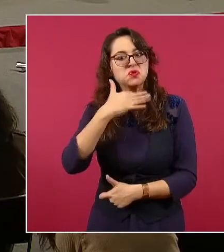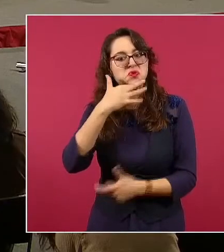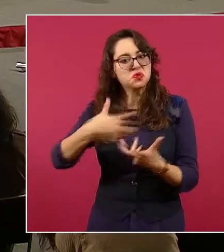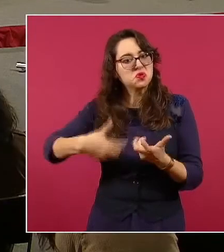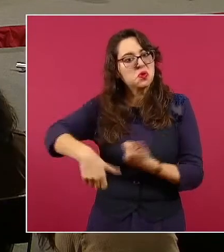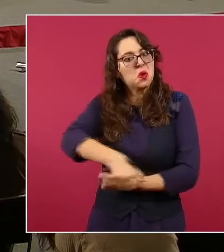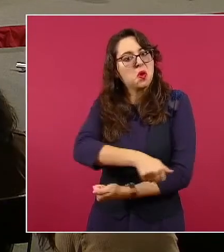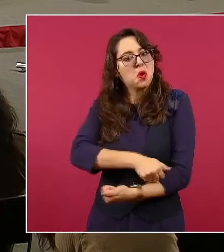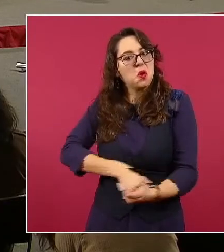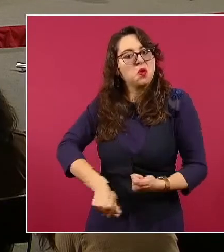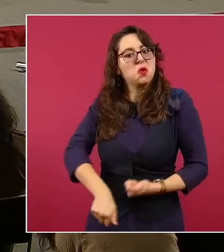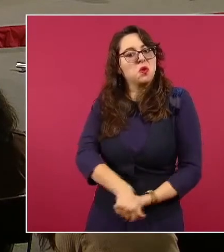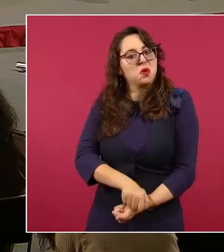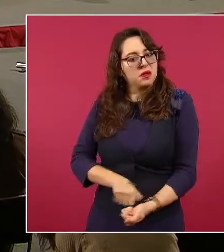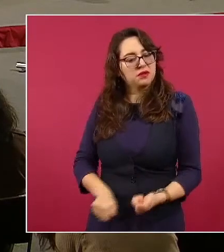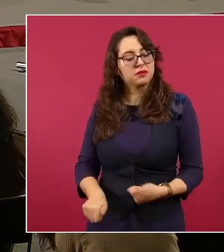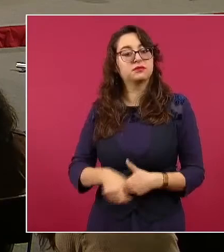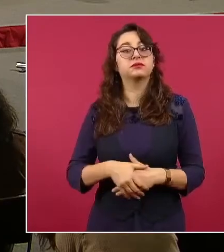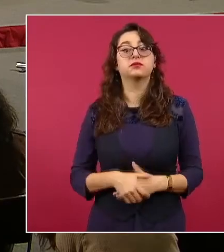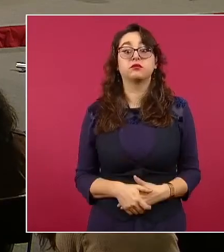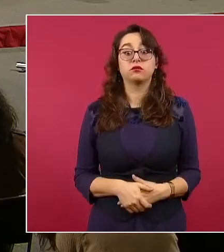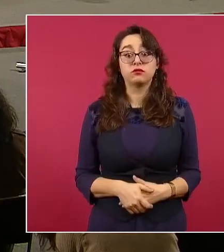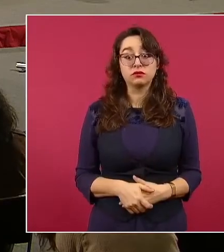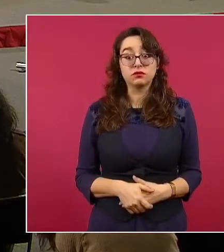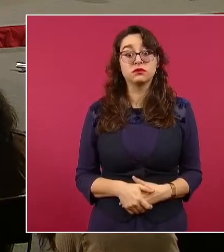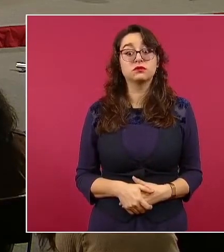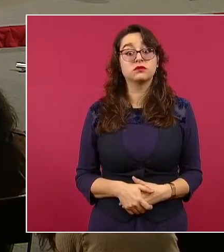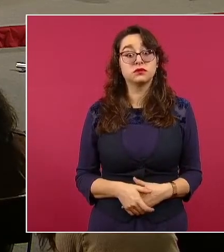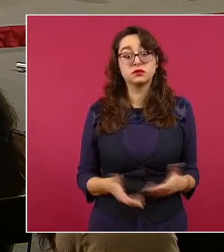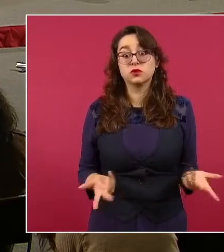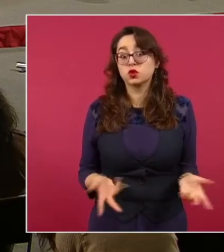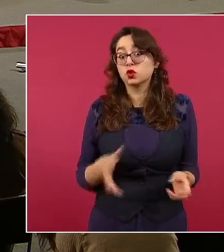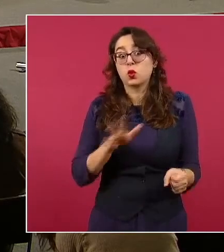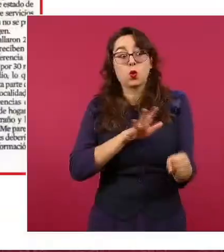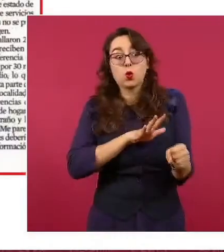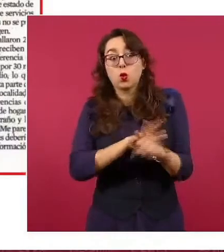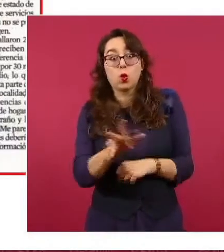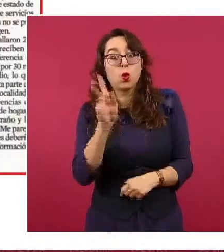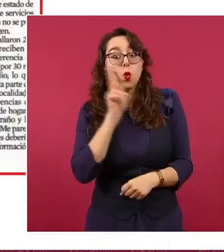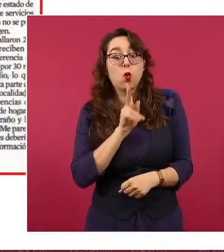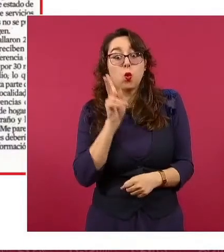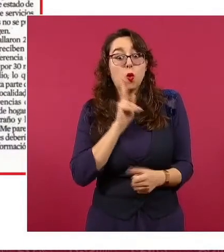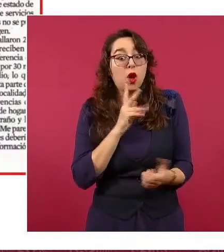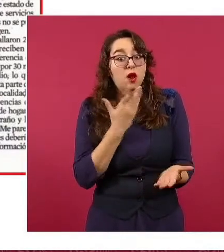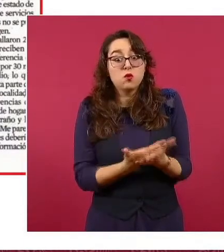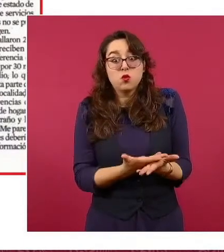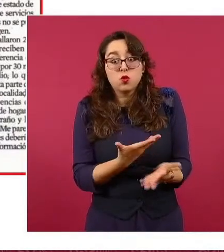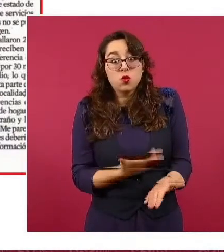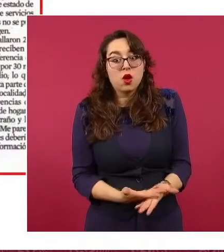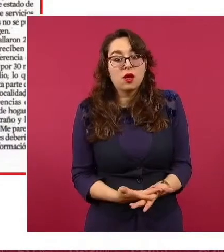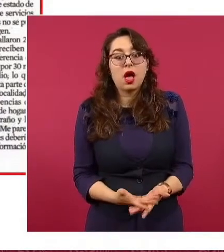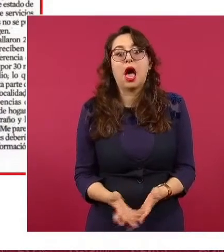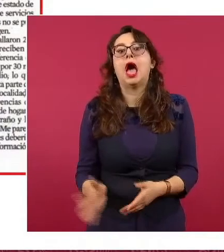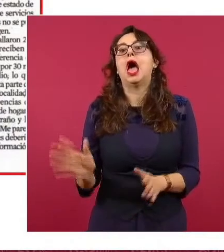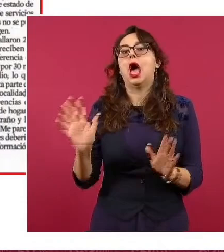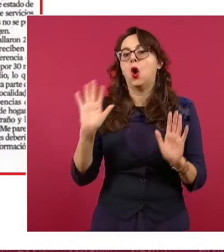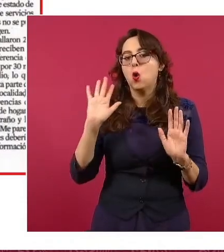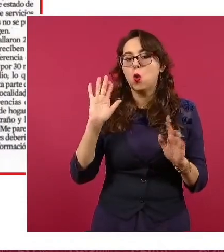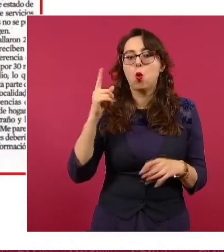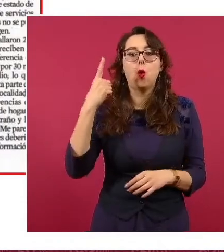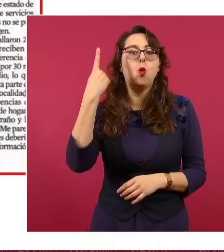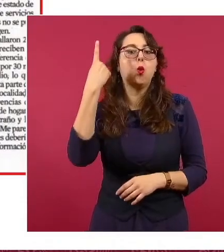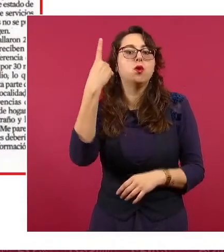Así Pero sin más dato que un supuesto estudio de una